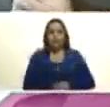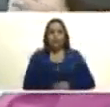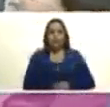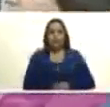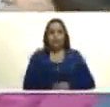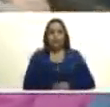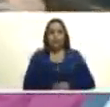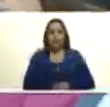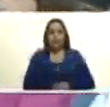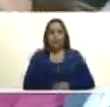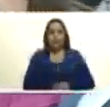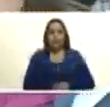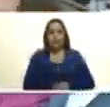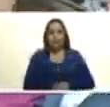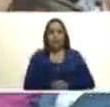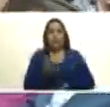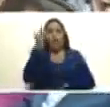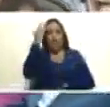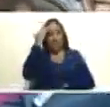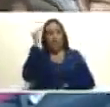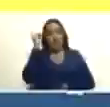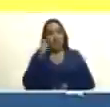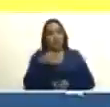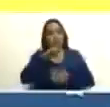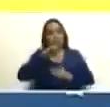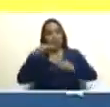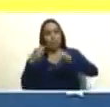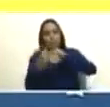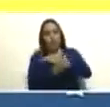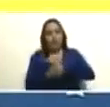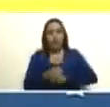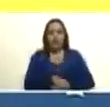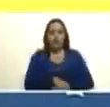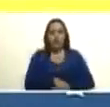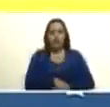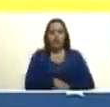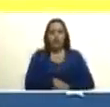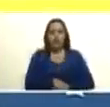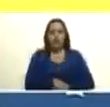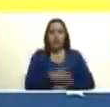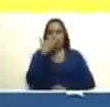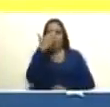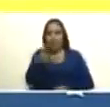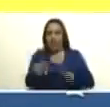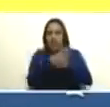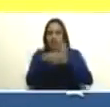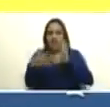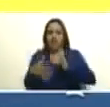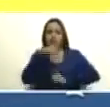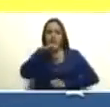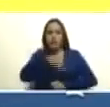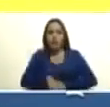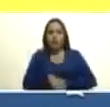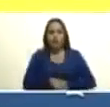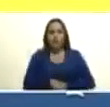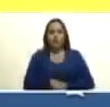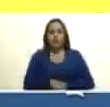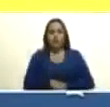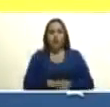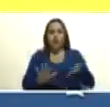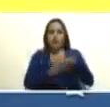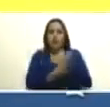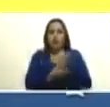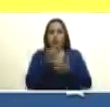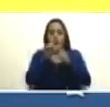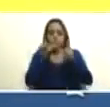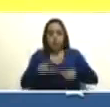la república de Guyana que ante los derechos históricos sobre la Guayana